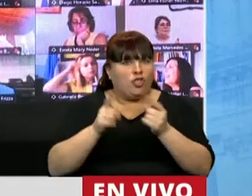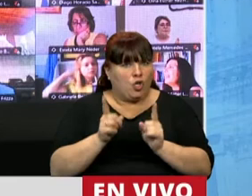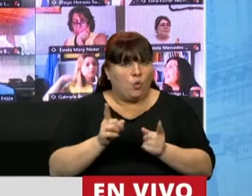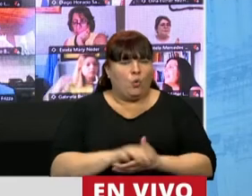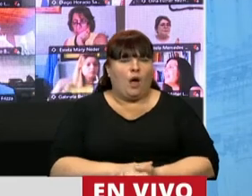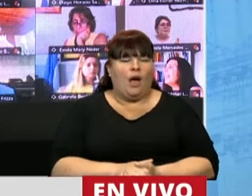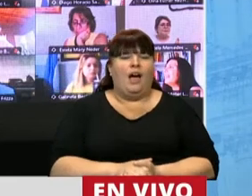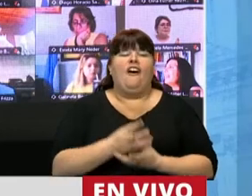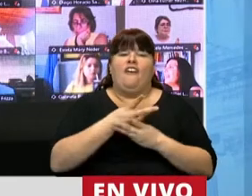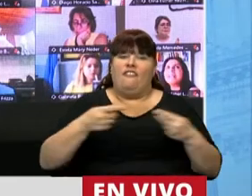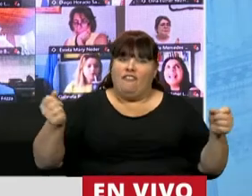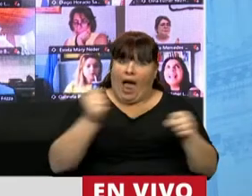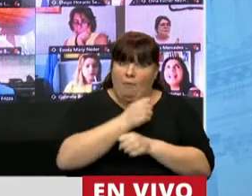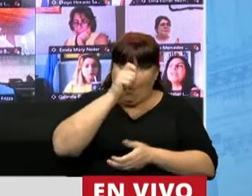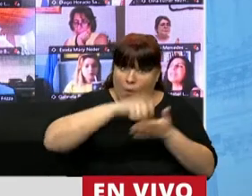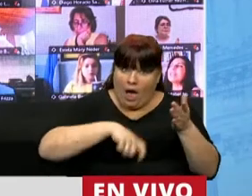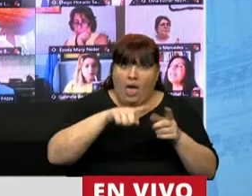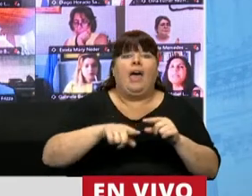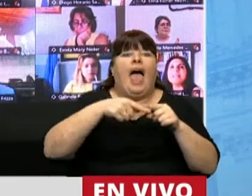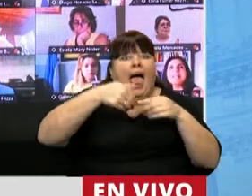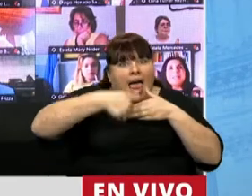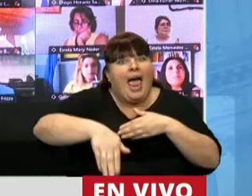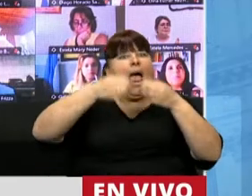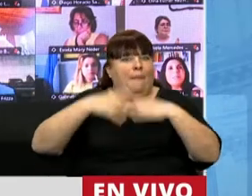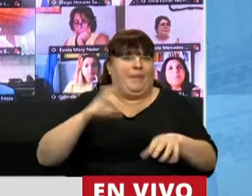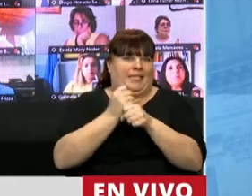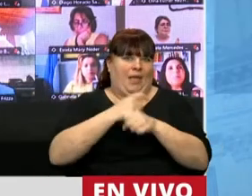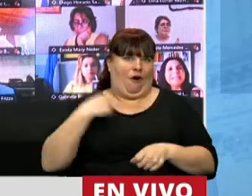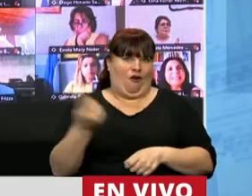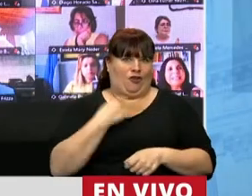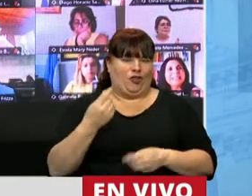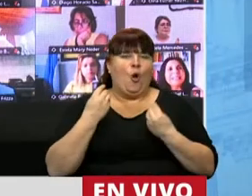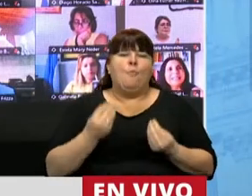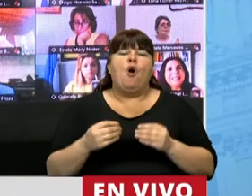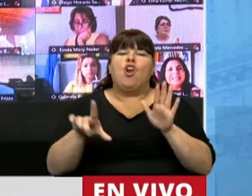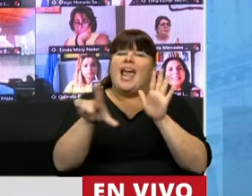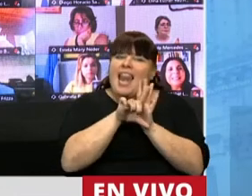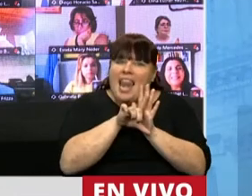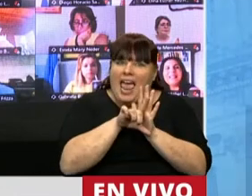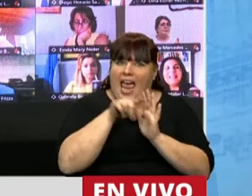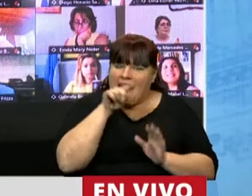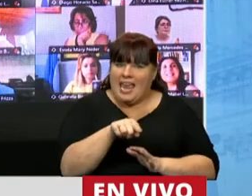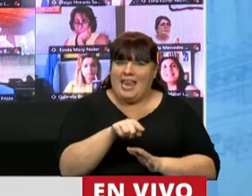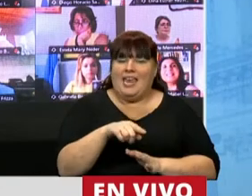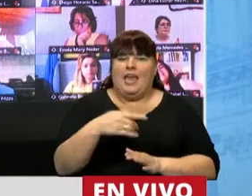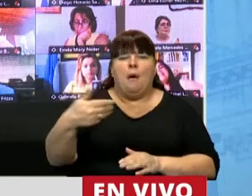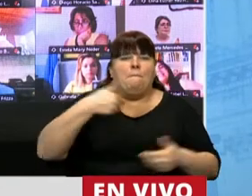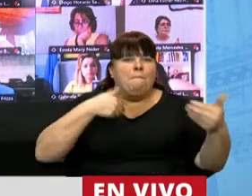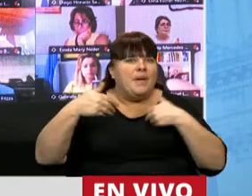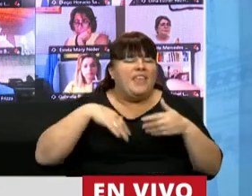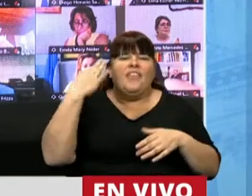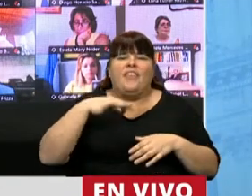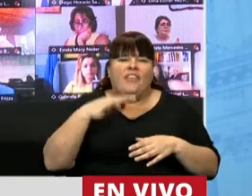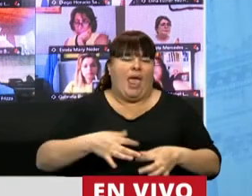Que luego de ratificar este convenio comienza nuestro trabajo. Porque hay una legislación que nos demanda